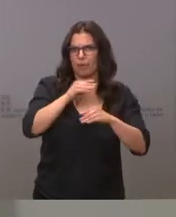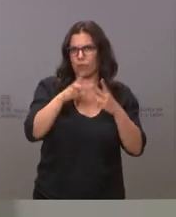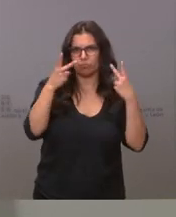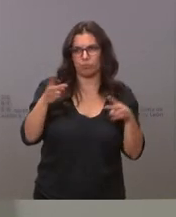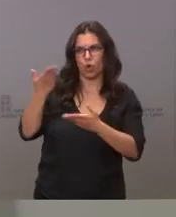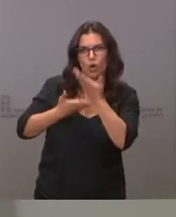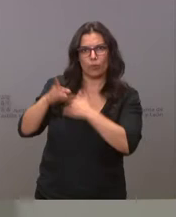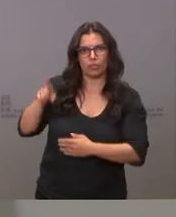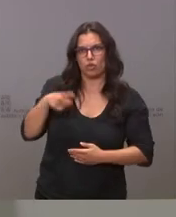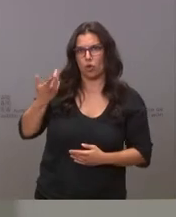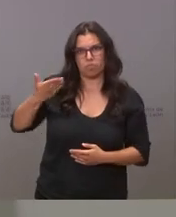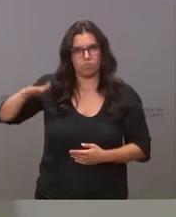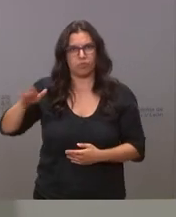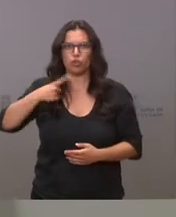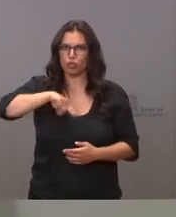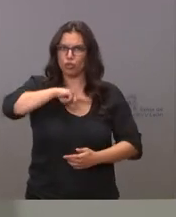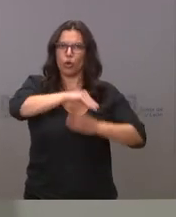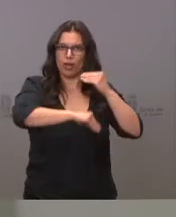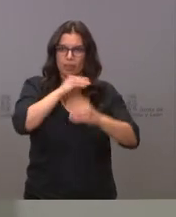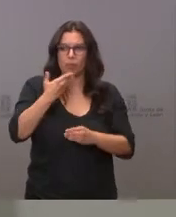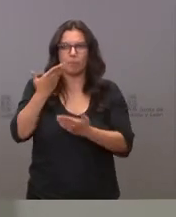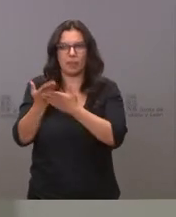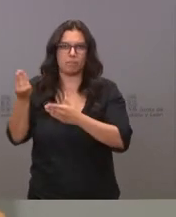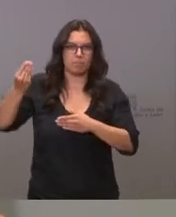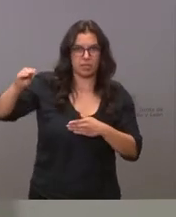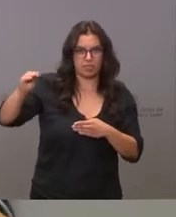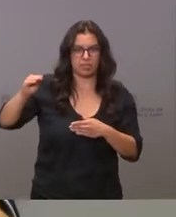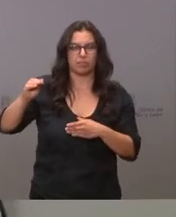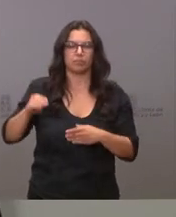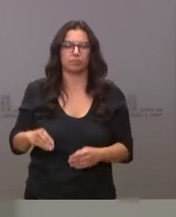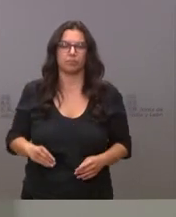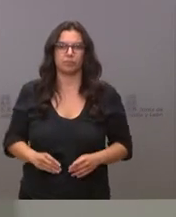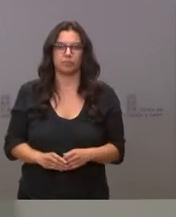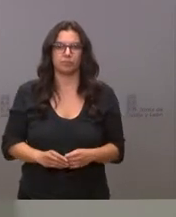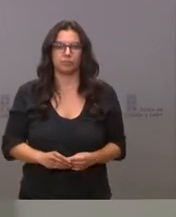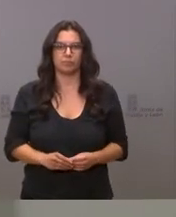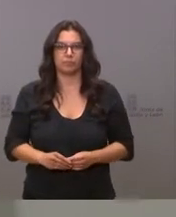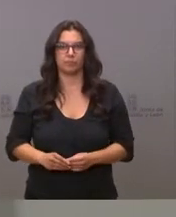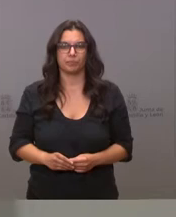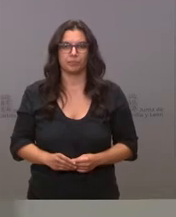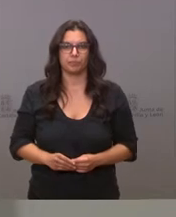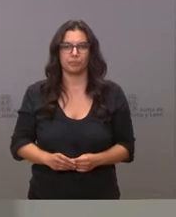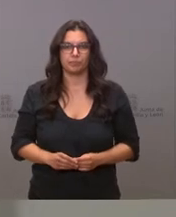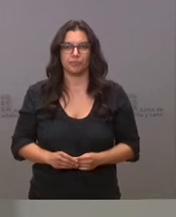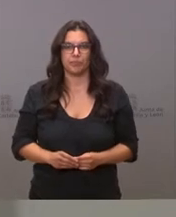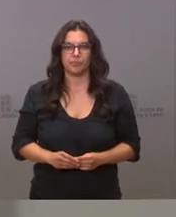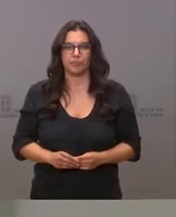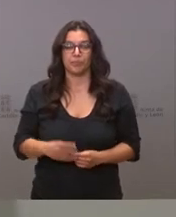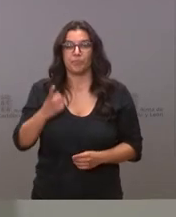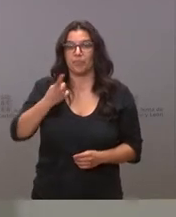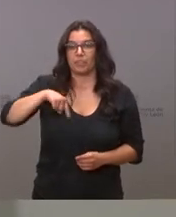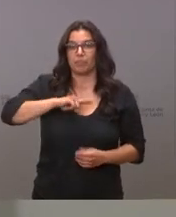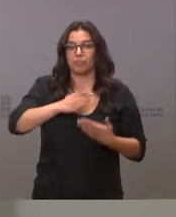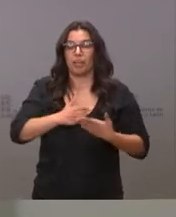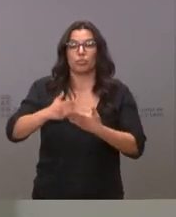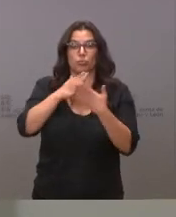colabore o no colabore el Ministerio con la Junta de Castilla y León. Tenemos que estudiar cuál